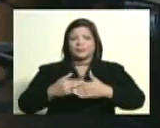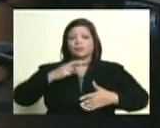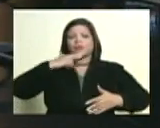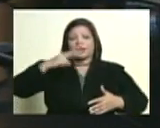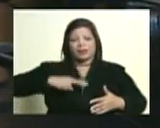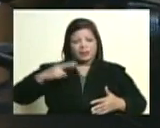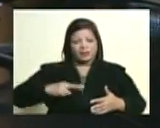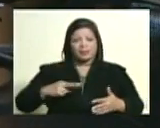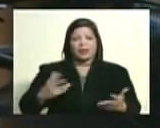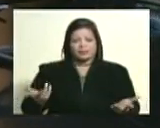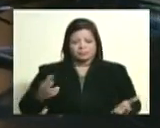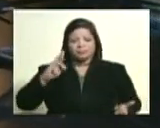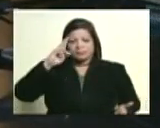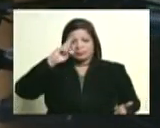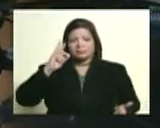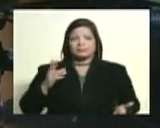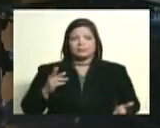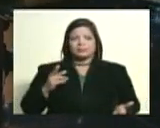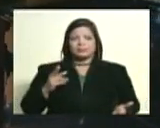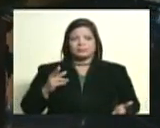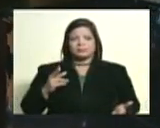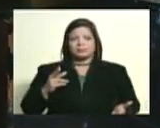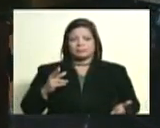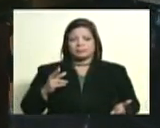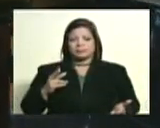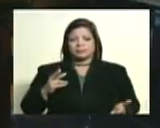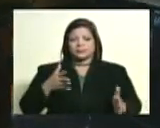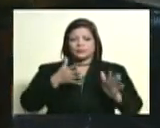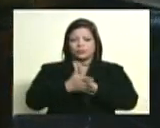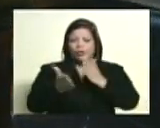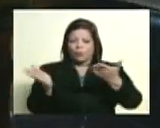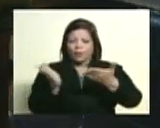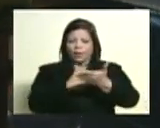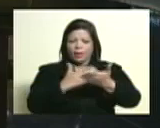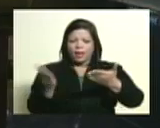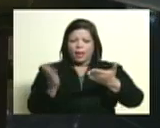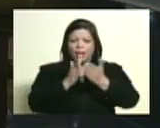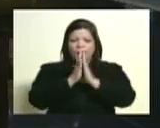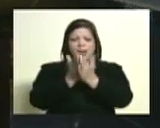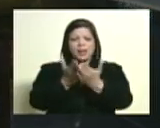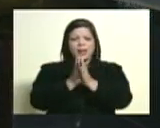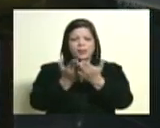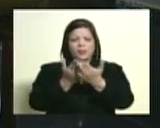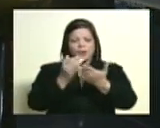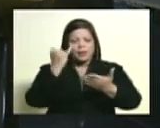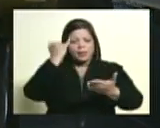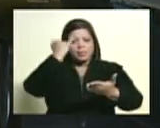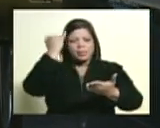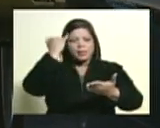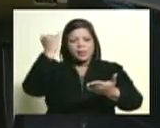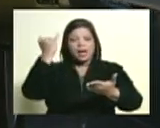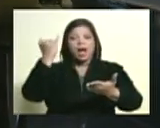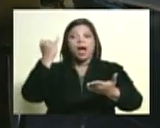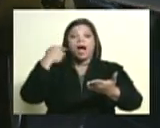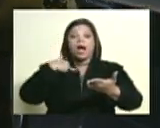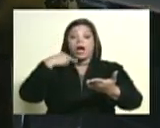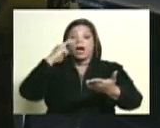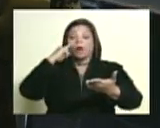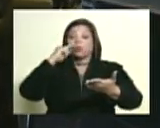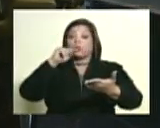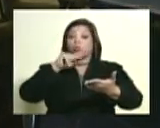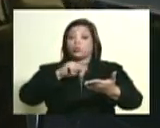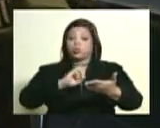y una ojeadita a los libros, a su correspondencia, a sus ideas, inmediatamente te involucra con una